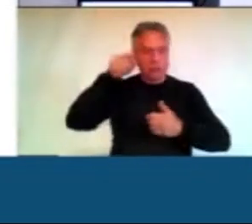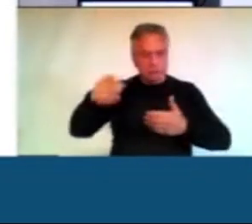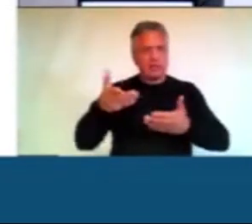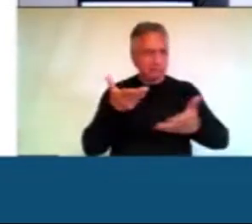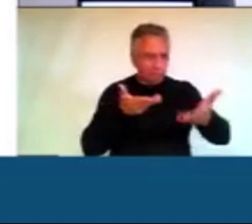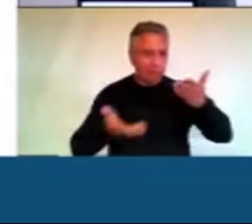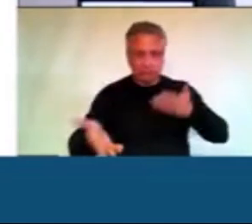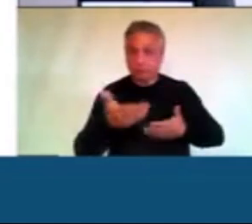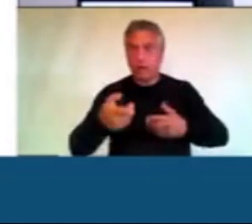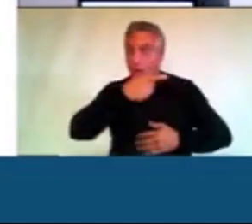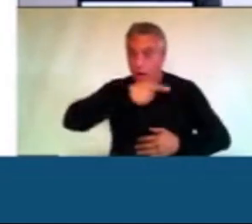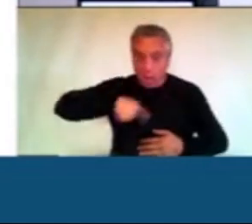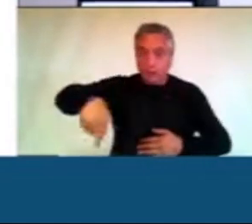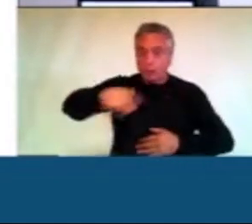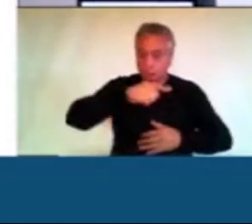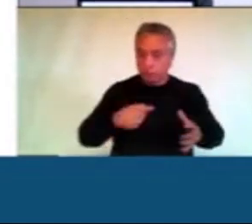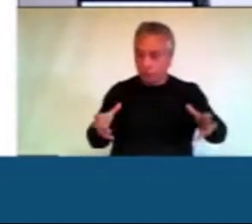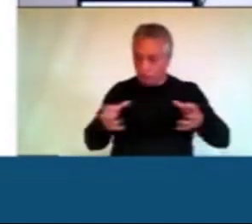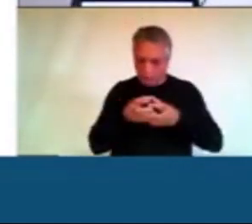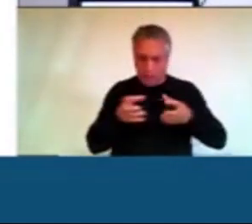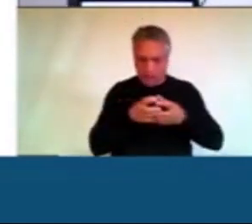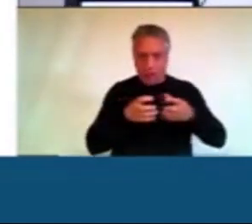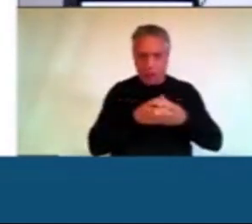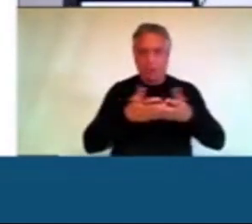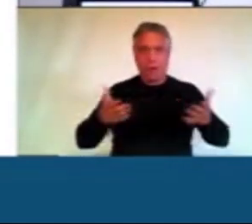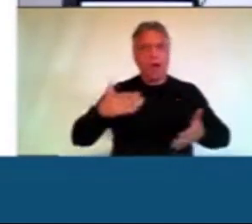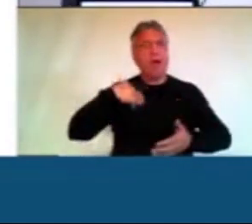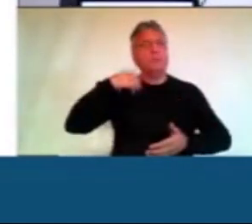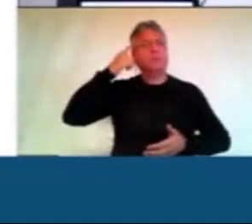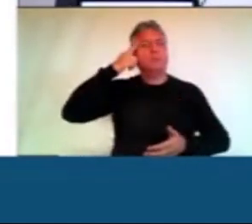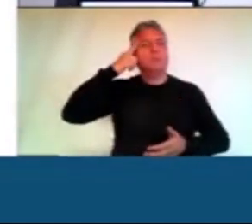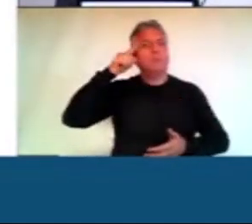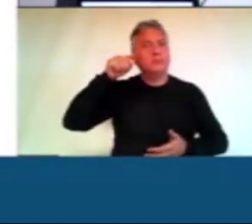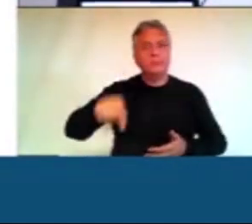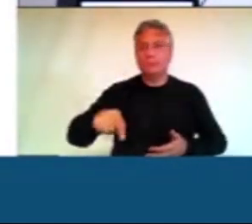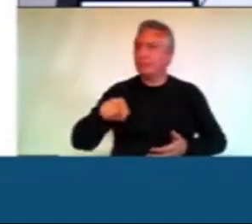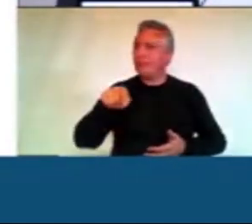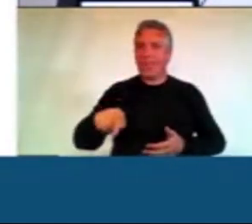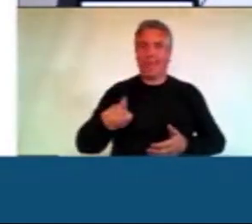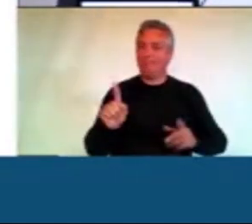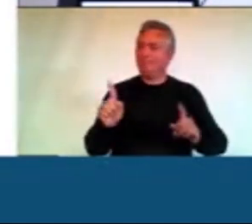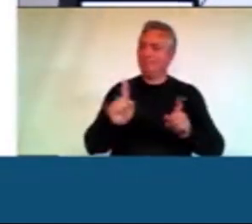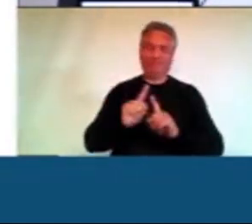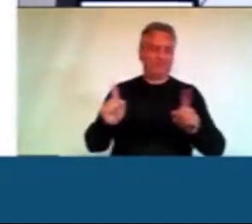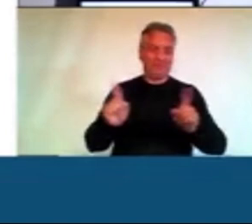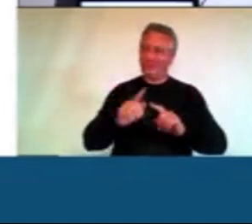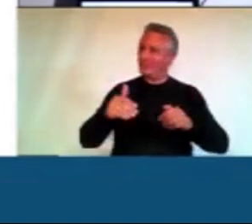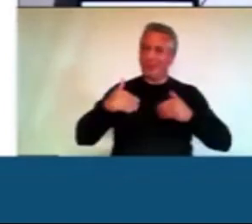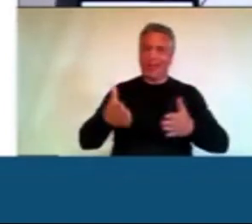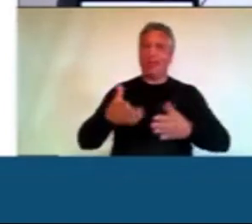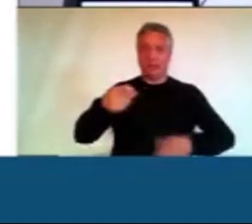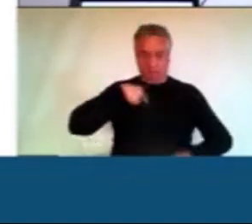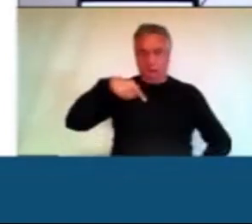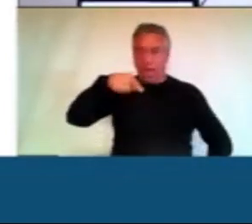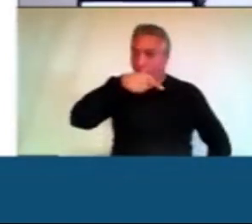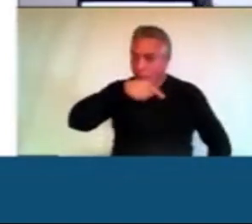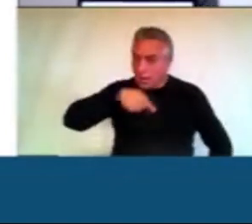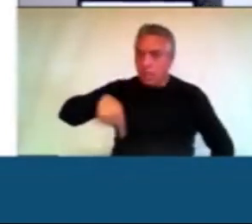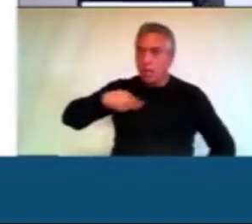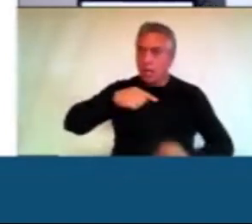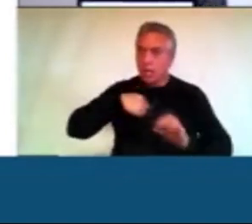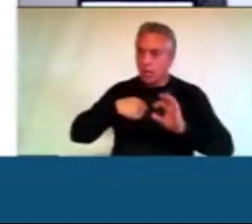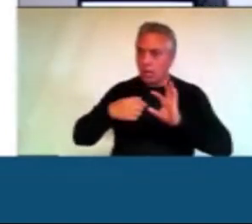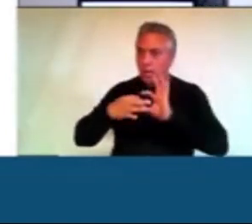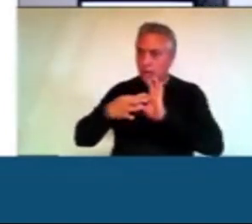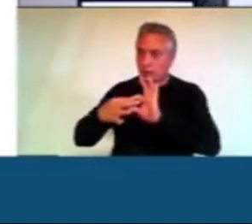multilateralismo, queda bien, es súper política el correcto. Pero cuando uno va a ver cómo funciona y cómo funcionó en el último periodo, uno se da cuenta